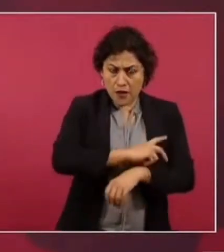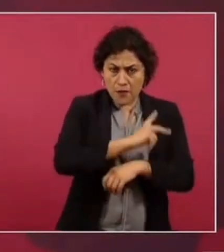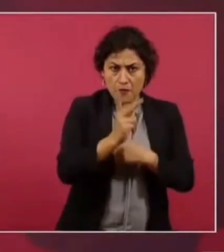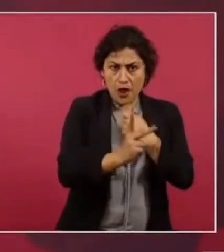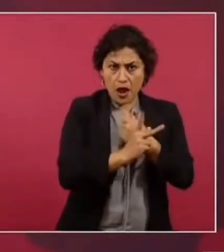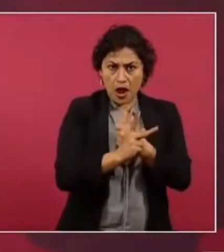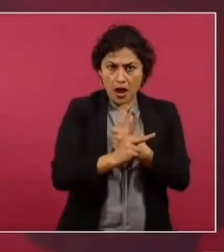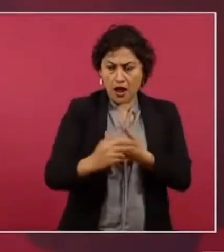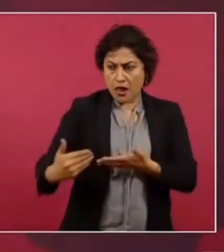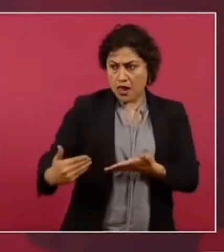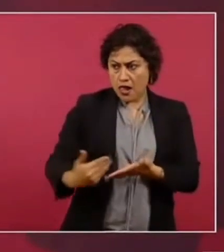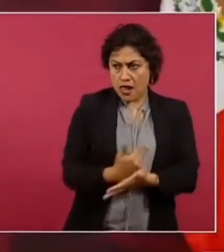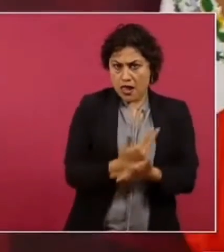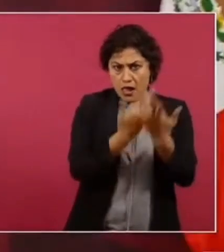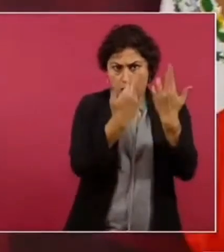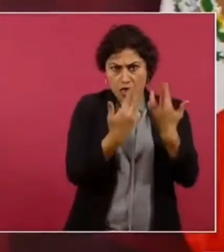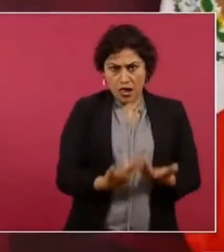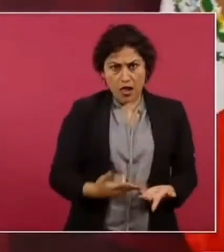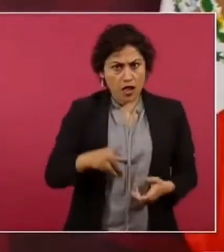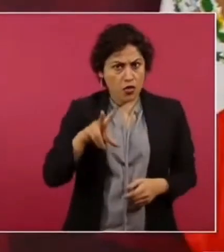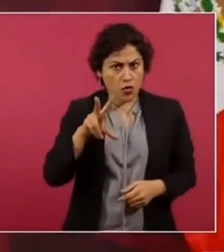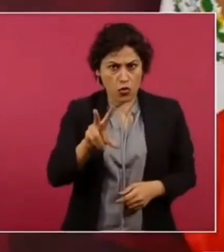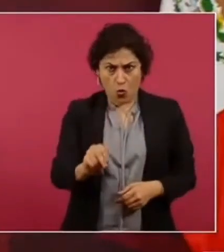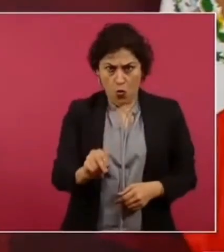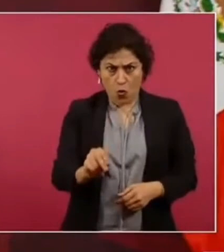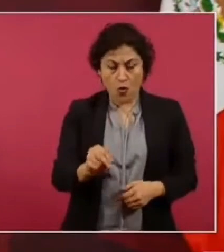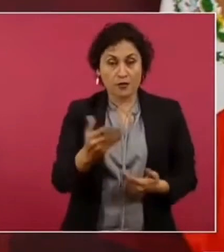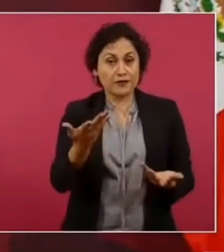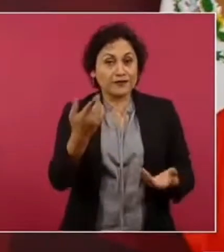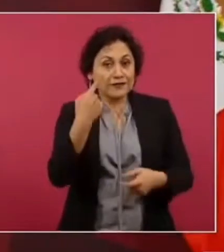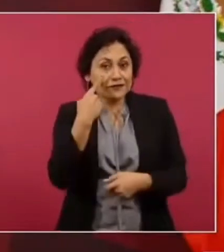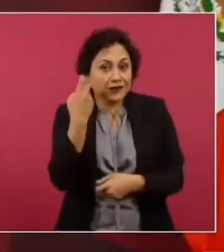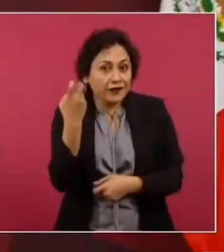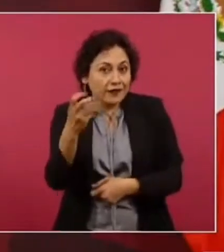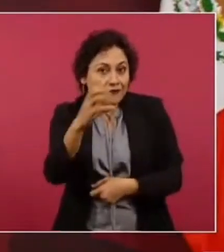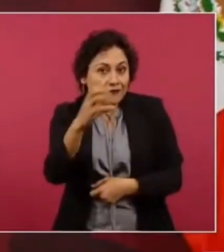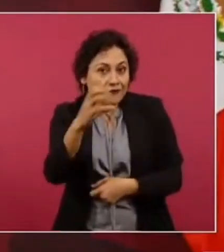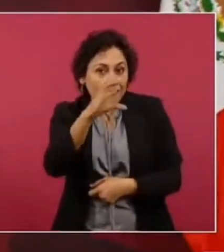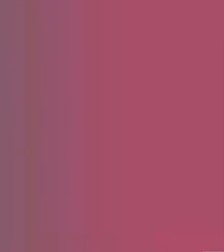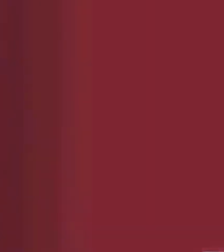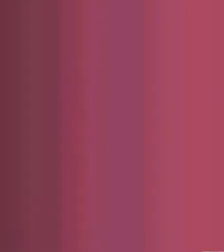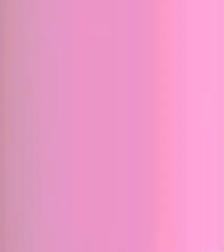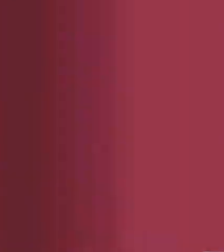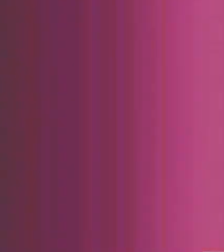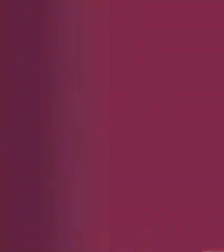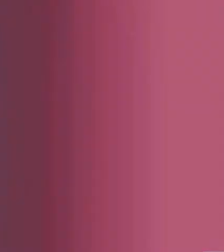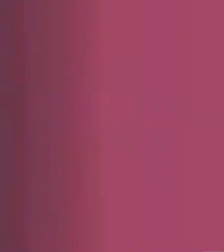miren esto y utilizar